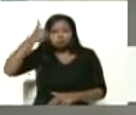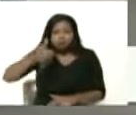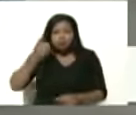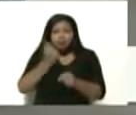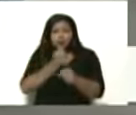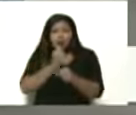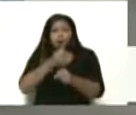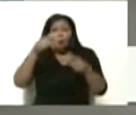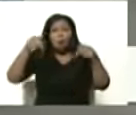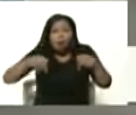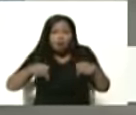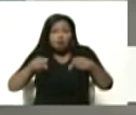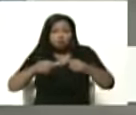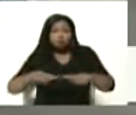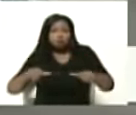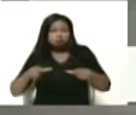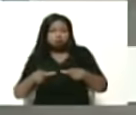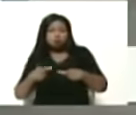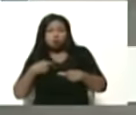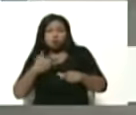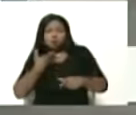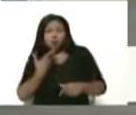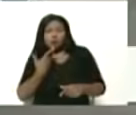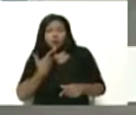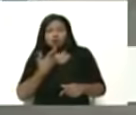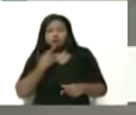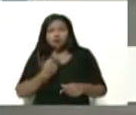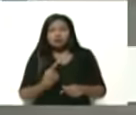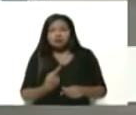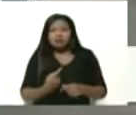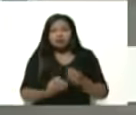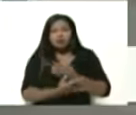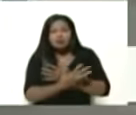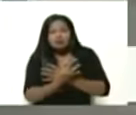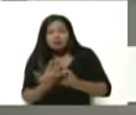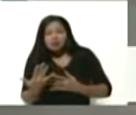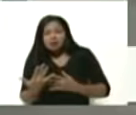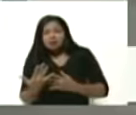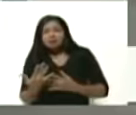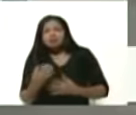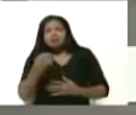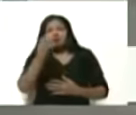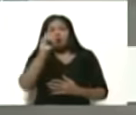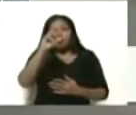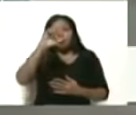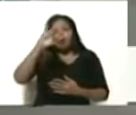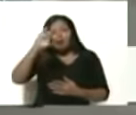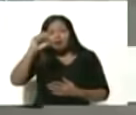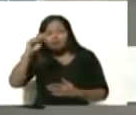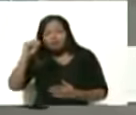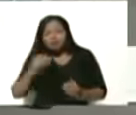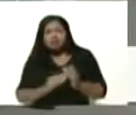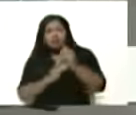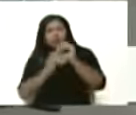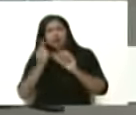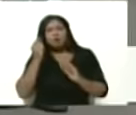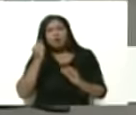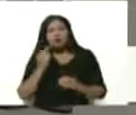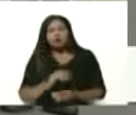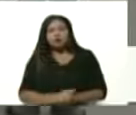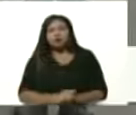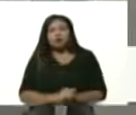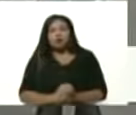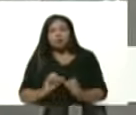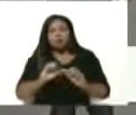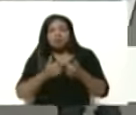empresa y hoy le puedo decir que Fertilizantes Oriente por primera vez la lidera una mujer que salió de